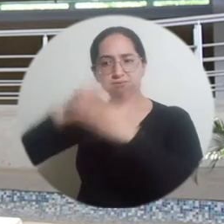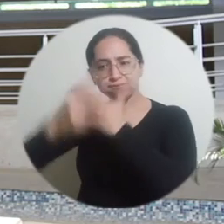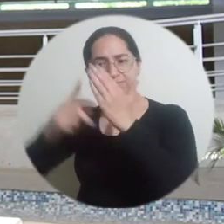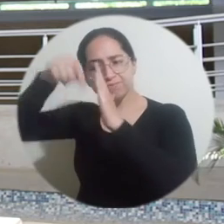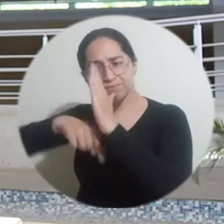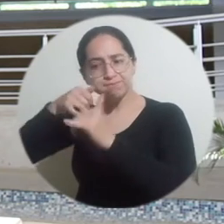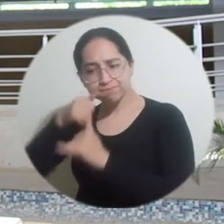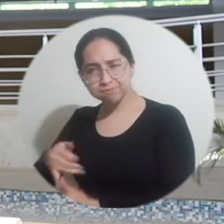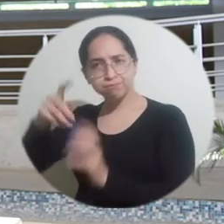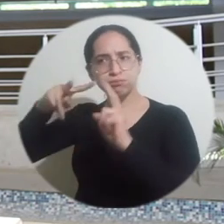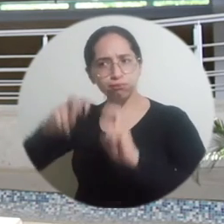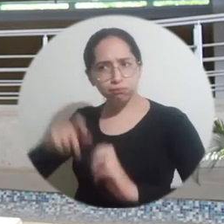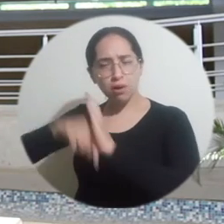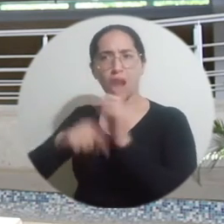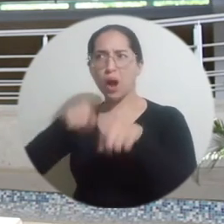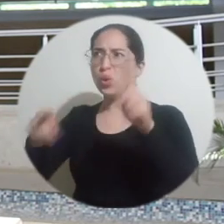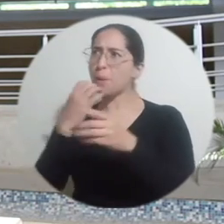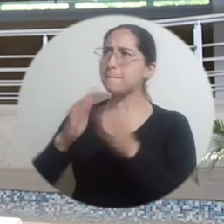¿Qué la